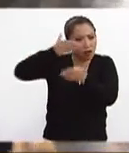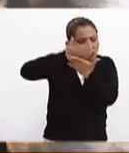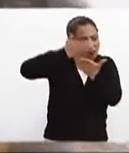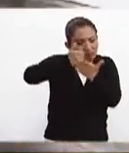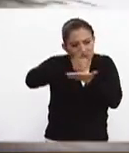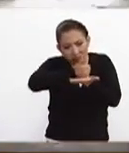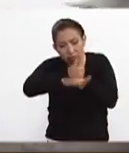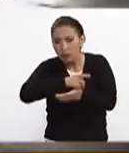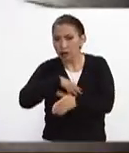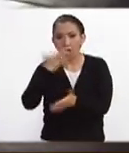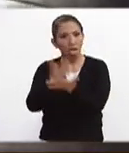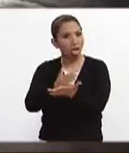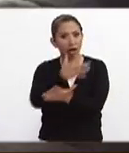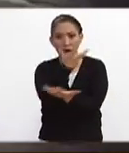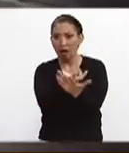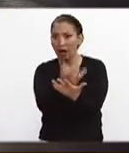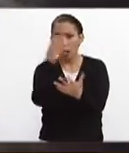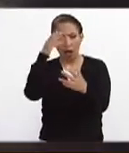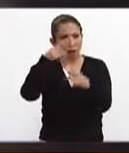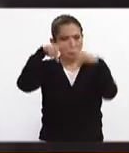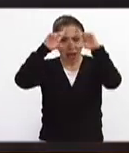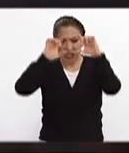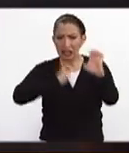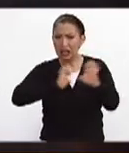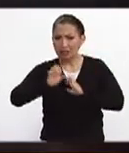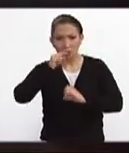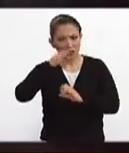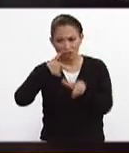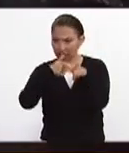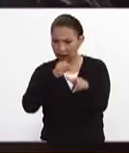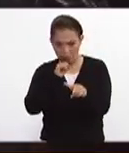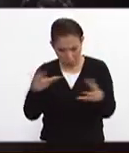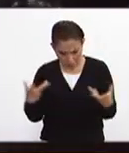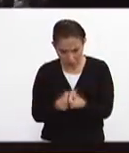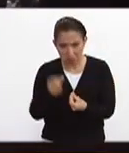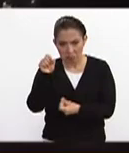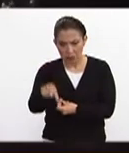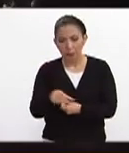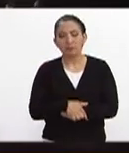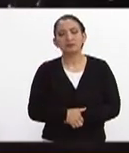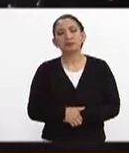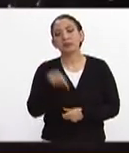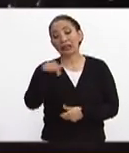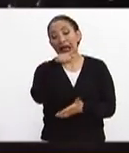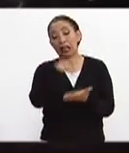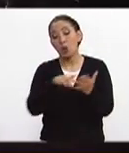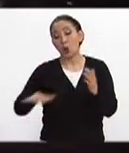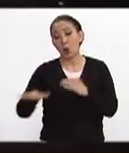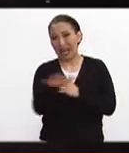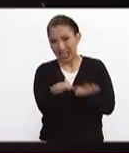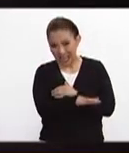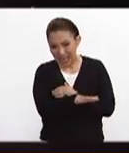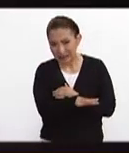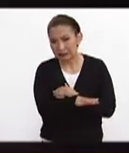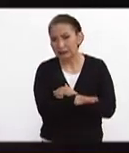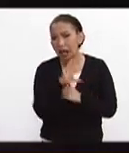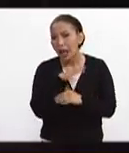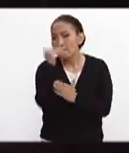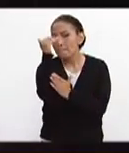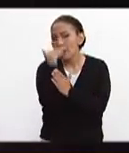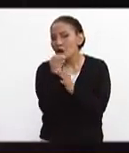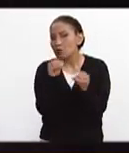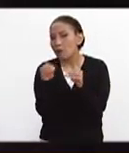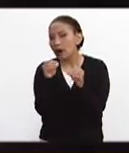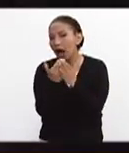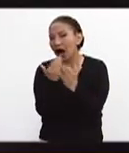obviamente no paran los trabajos de la Marina del Ejército de la Policía ahorita como tú lo ves en esta zona al menos hay menos